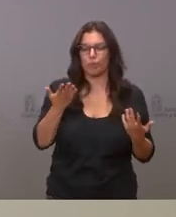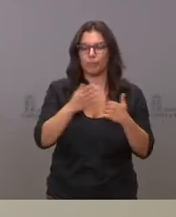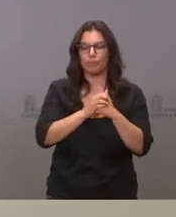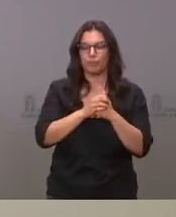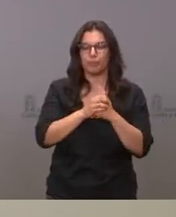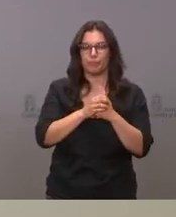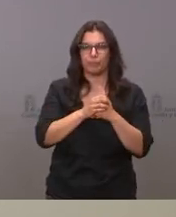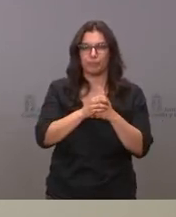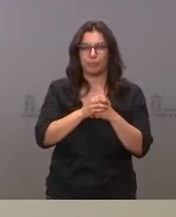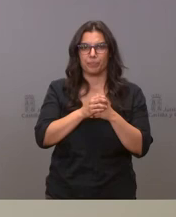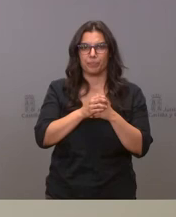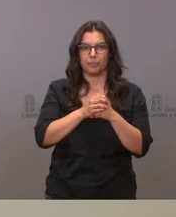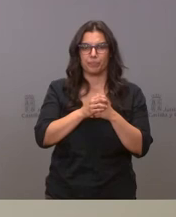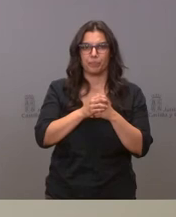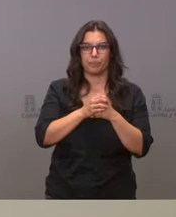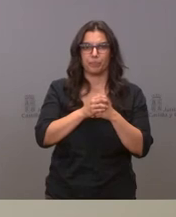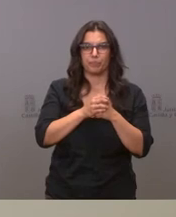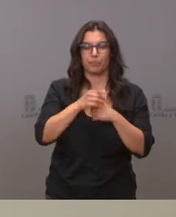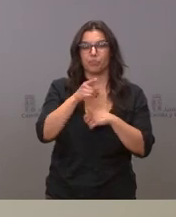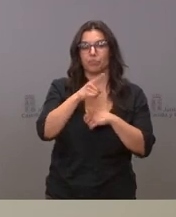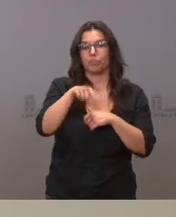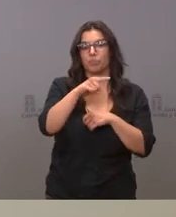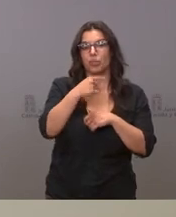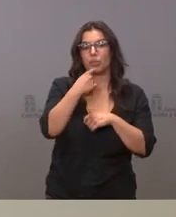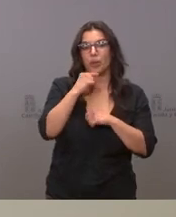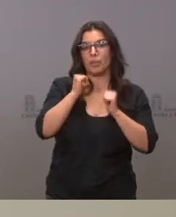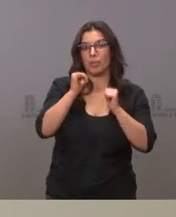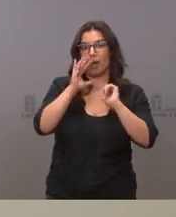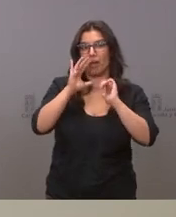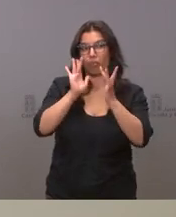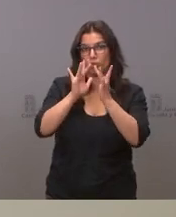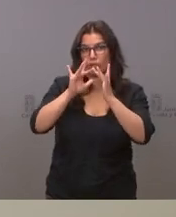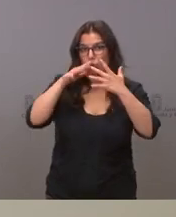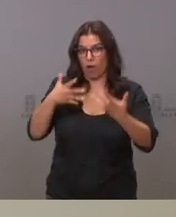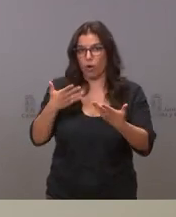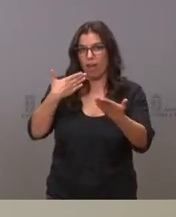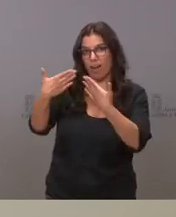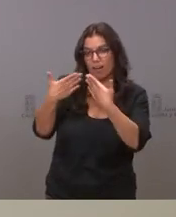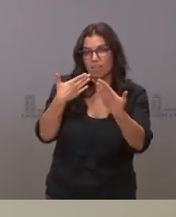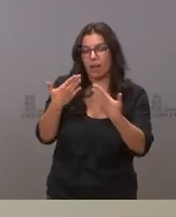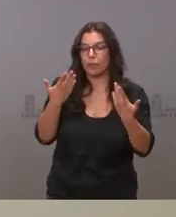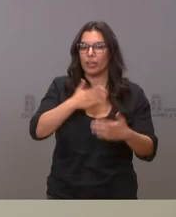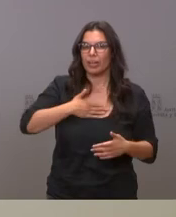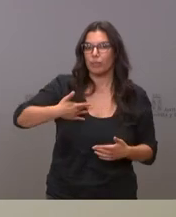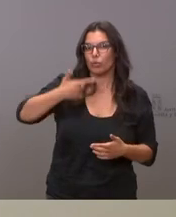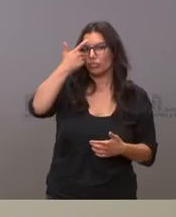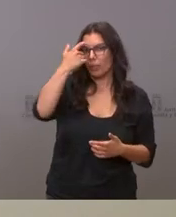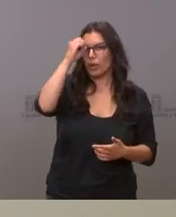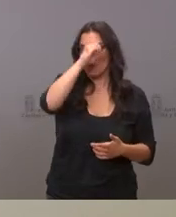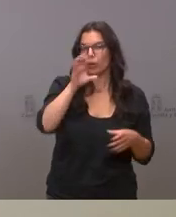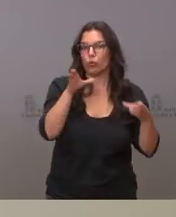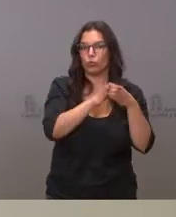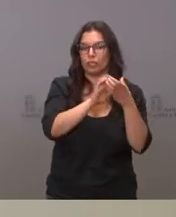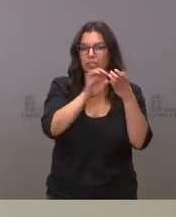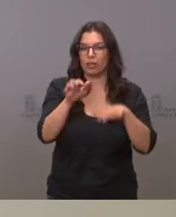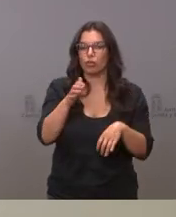remitieron a una conversación que empezará ahora pero sí que nos gustaría conocer cuál es el planteamiento de la Junta si va a